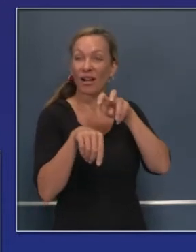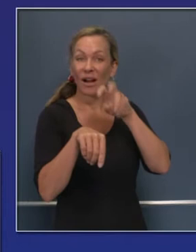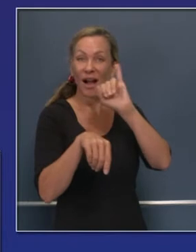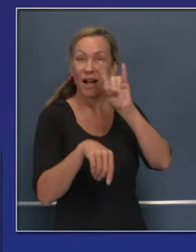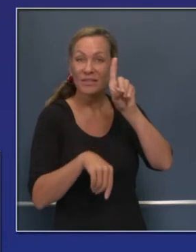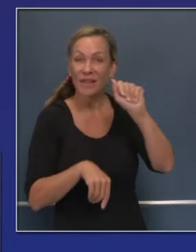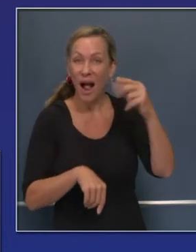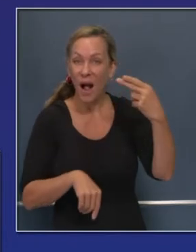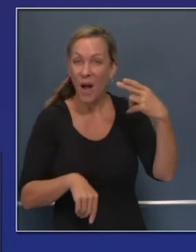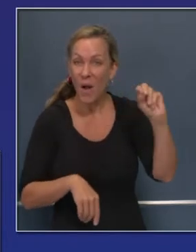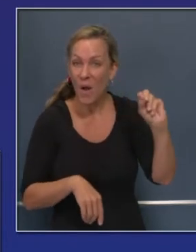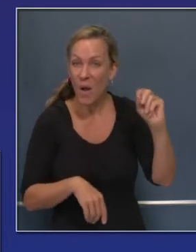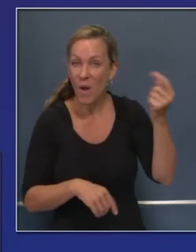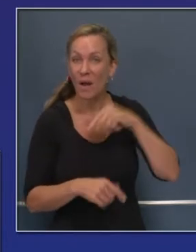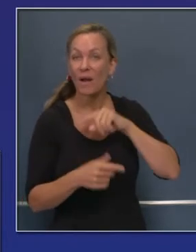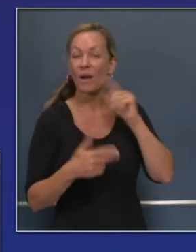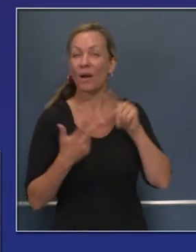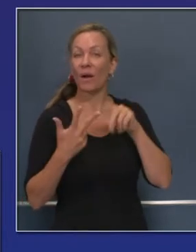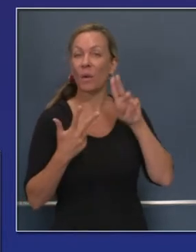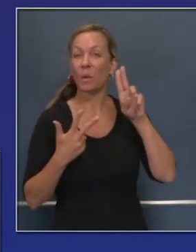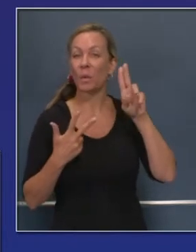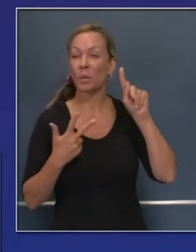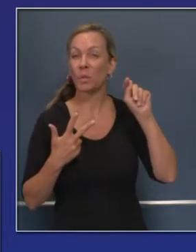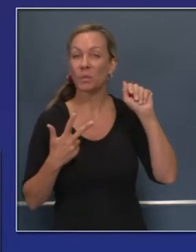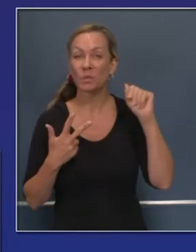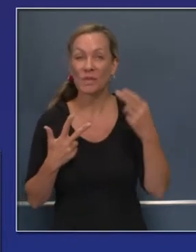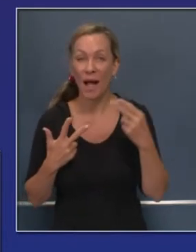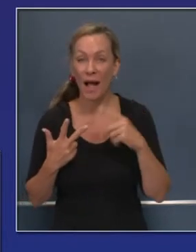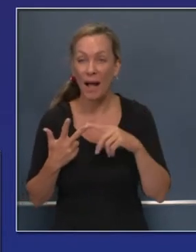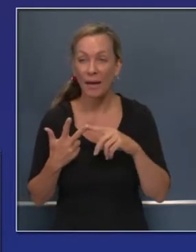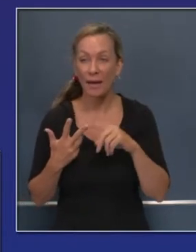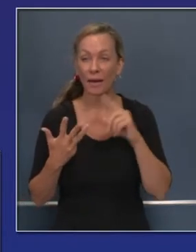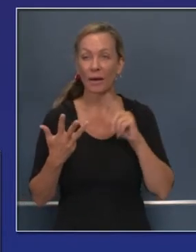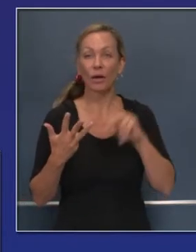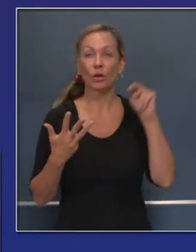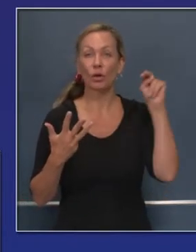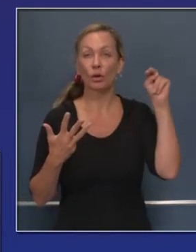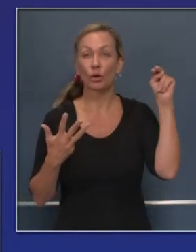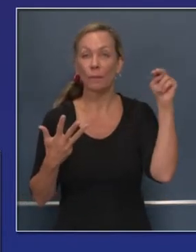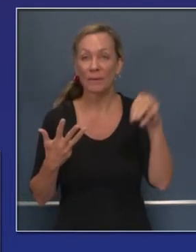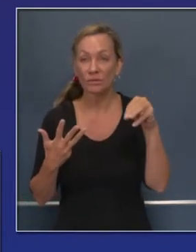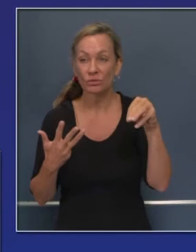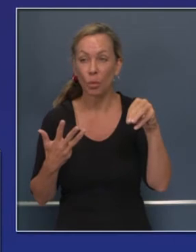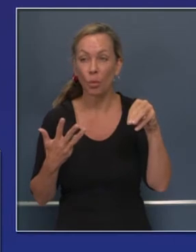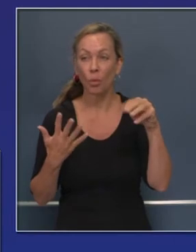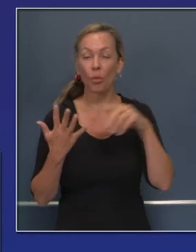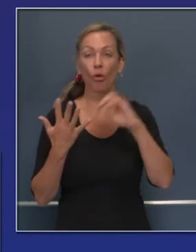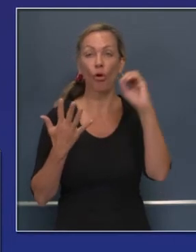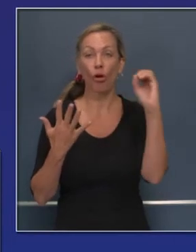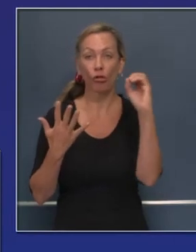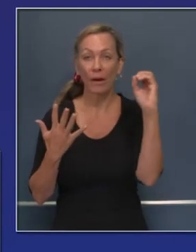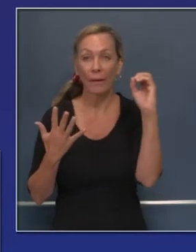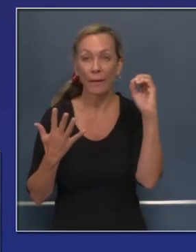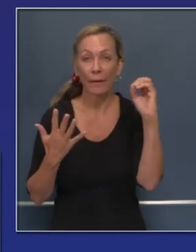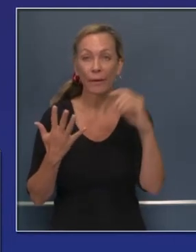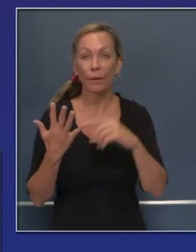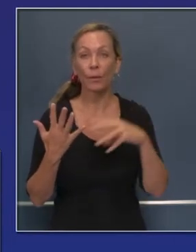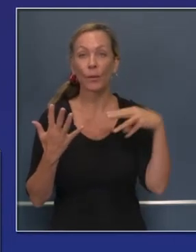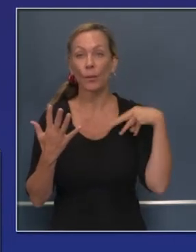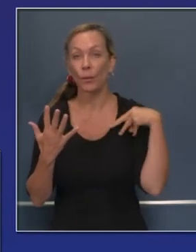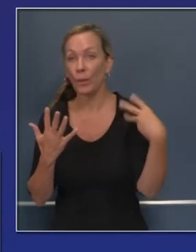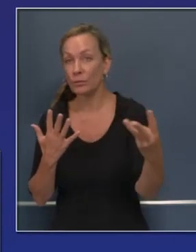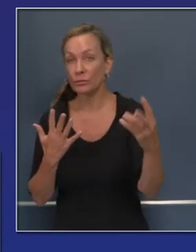Arizona. Ahora también en Kansas, 91 camiones de bomberos que vienen de Nuevo México, Texas, Oregón, Utah, Washington y también Arizona